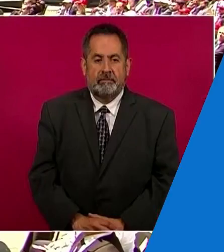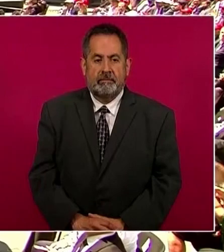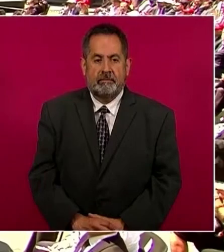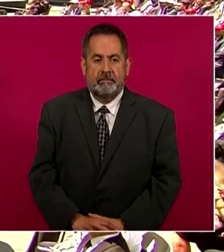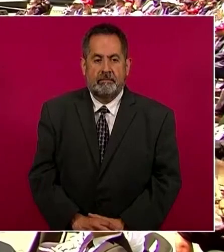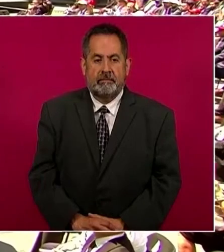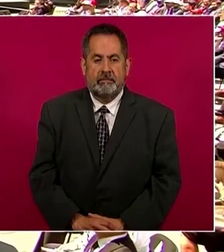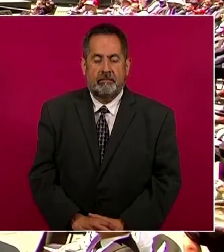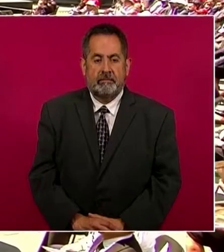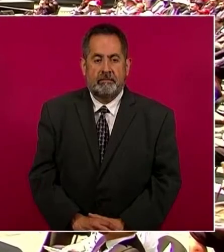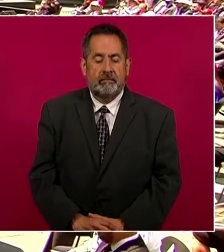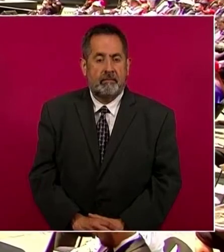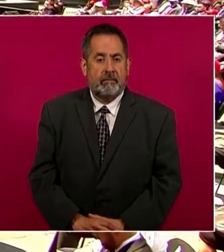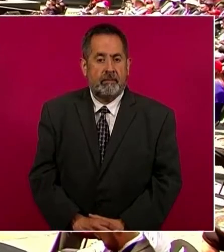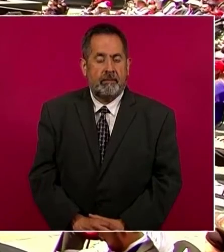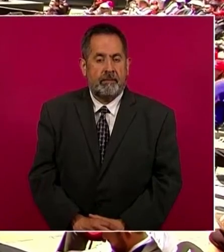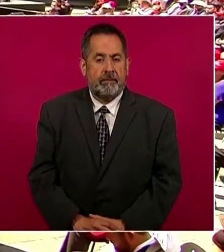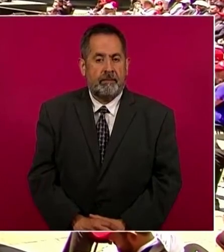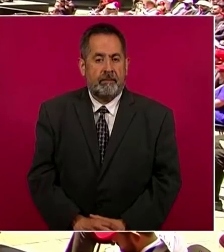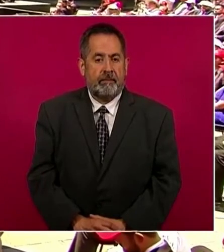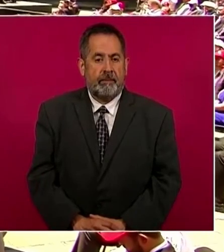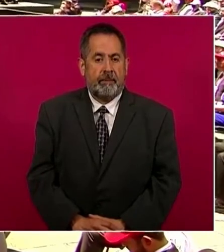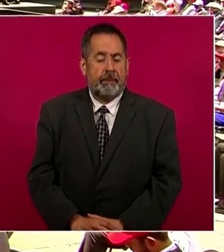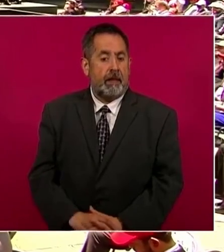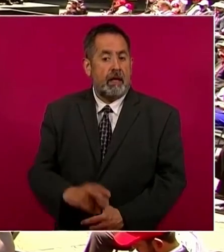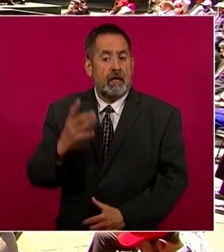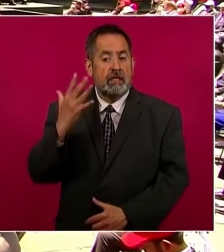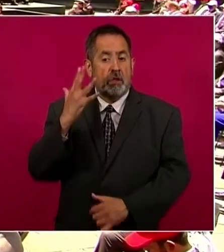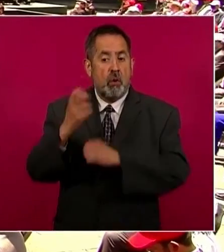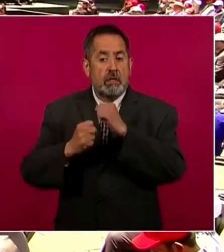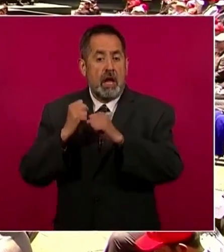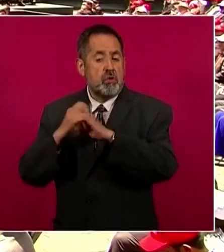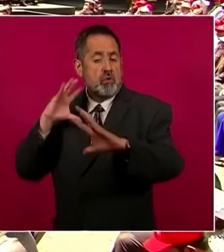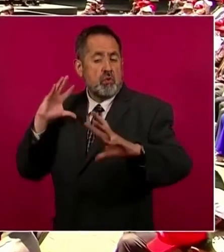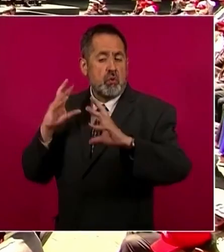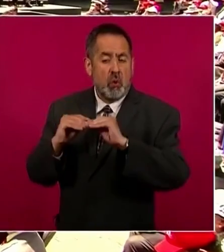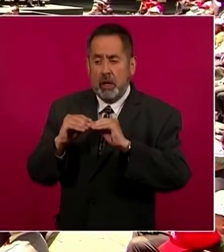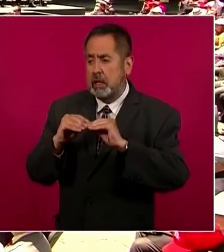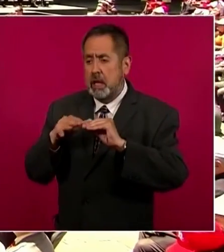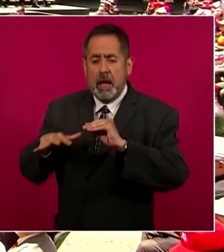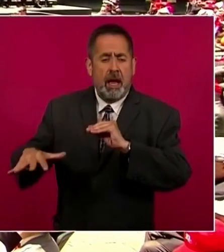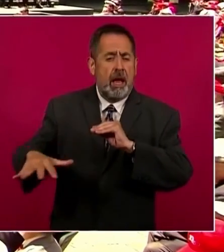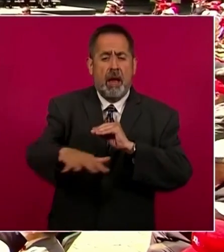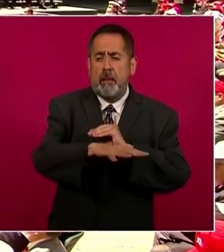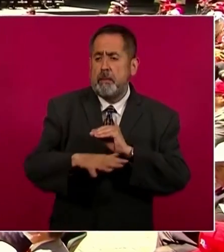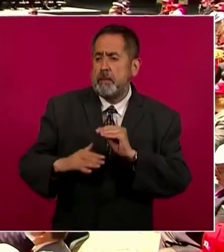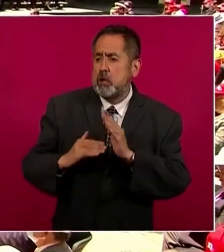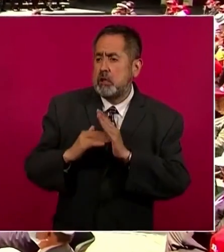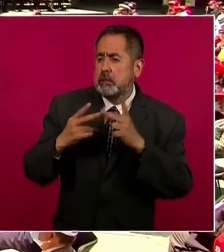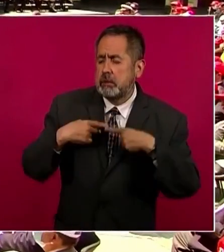50 años de cumplir el sueño de millones de trabajadores de tener